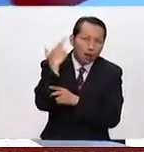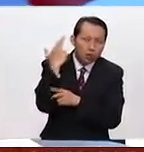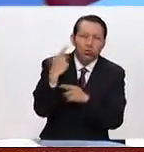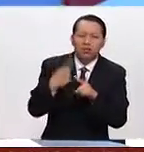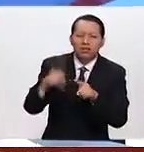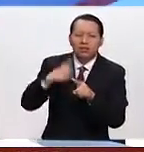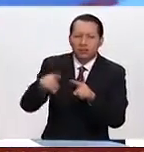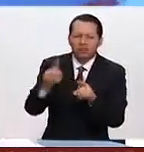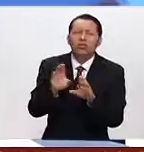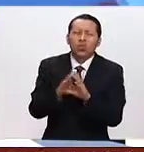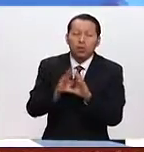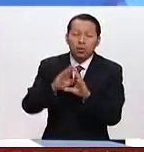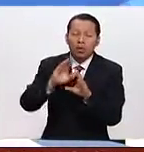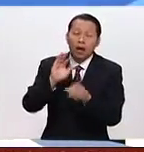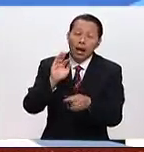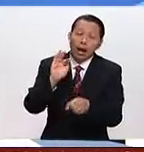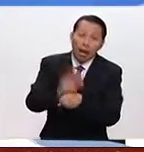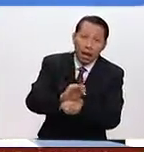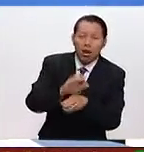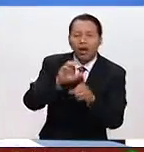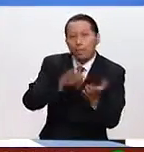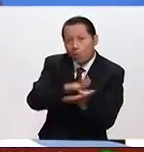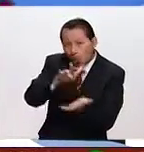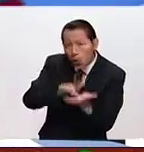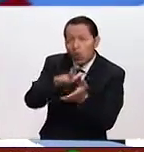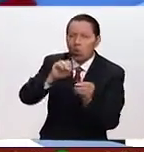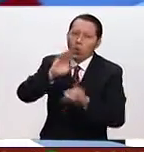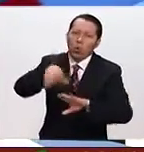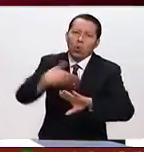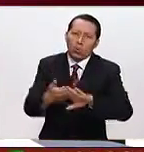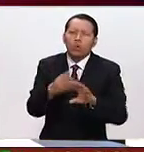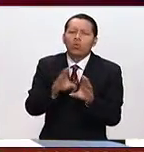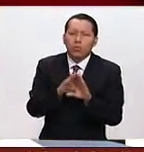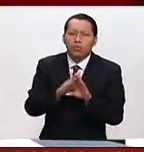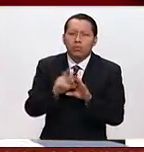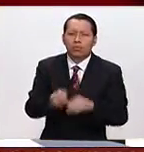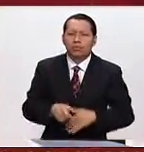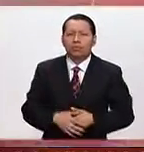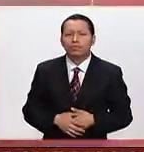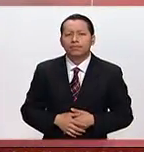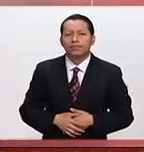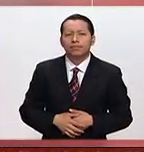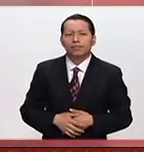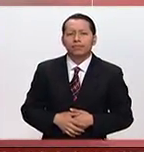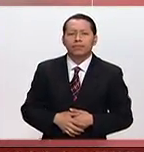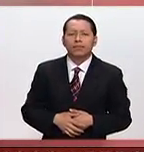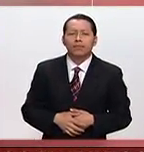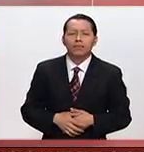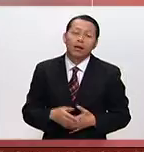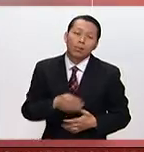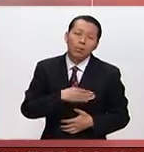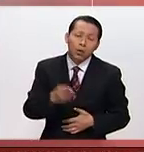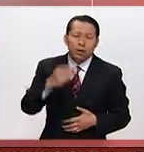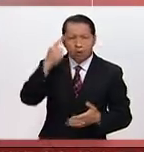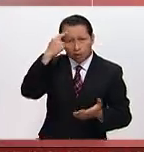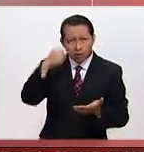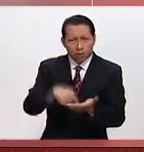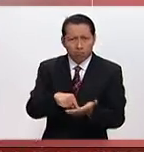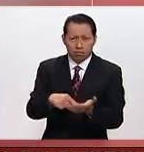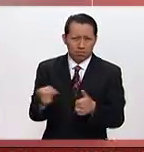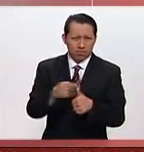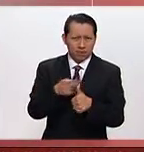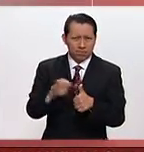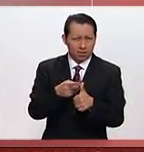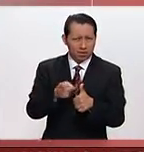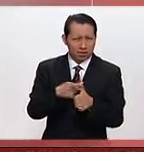sentido de los republicanos? Bueno, yo creo que el primer impacto que